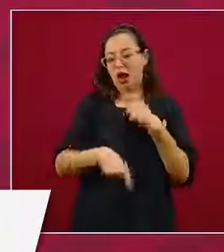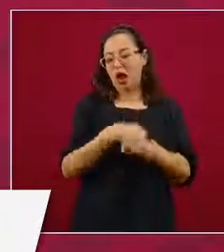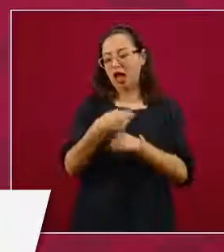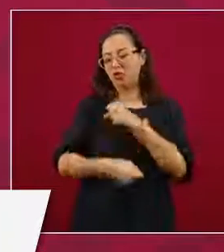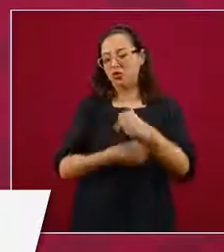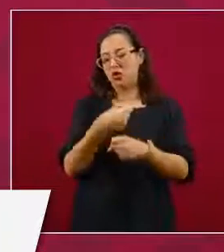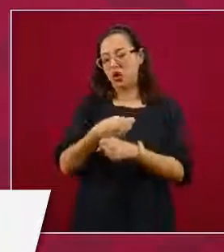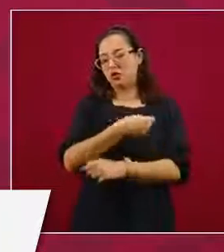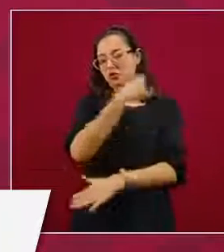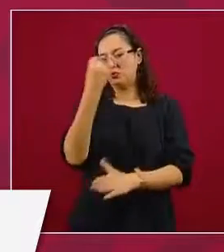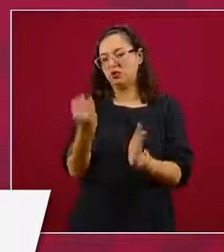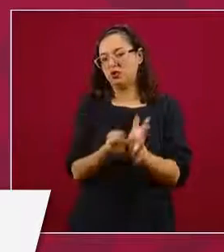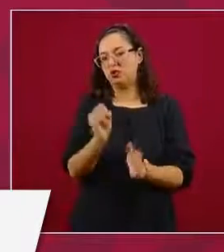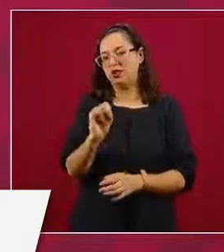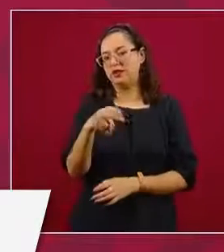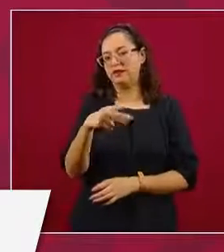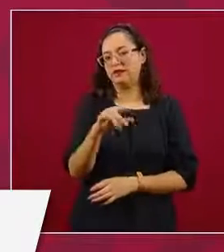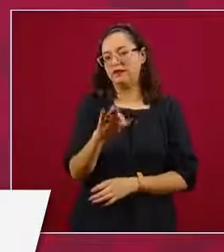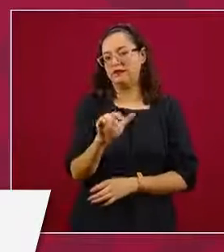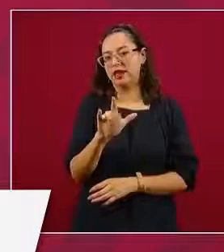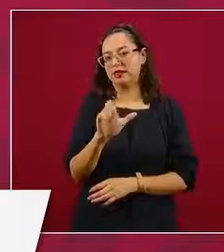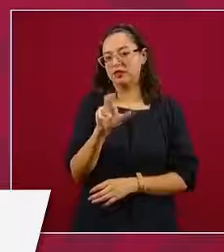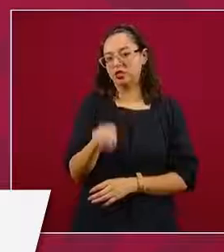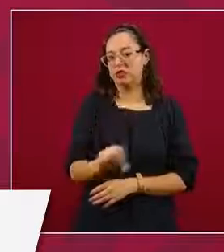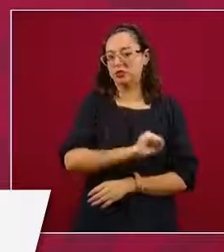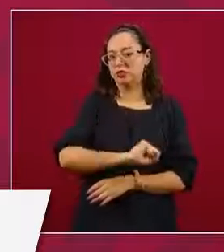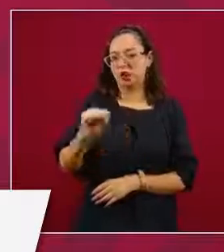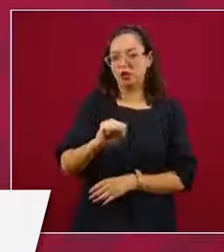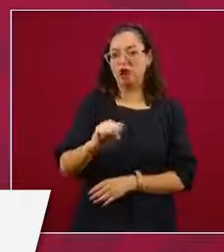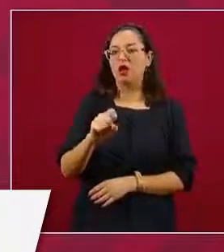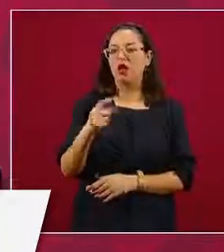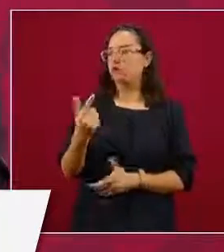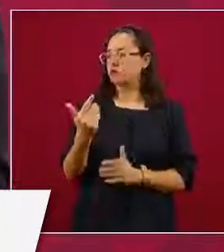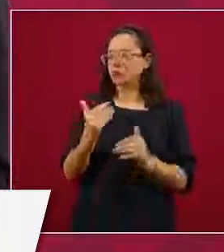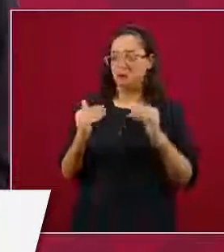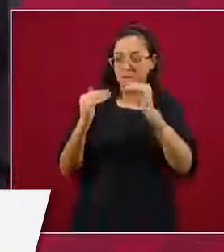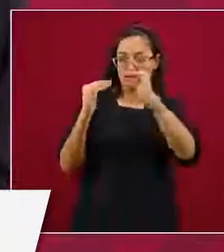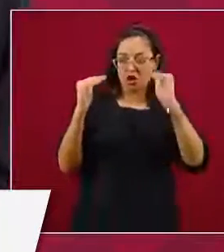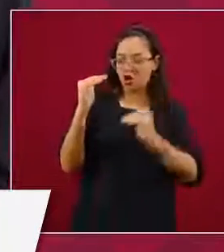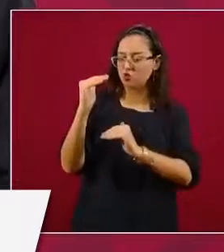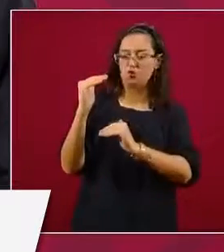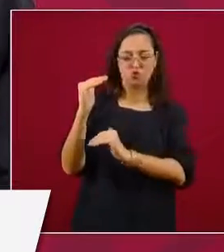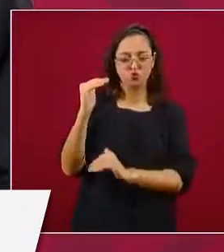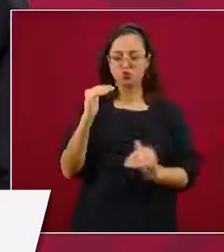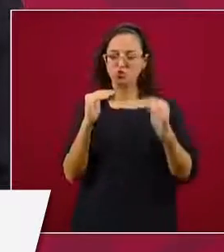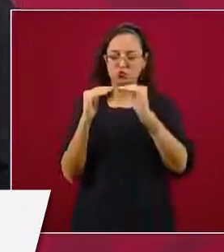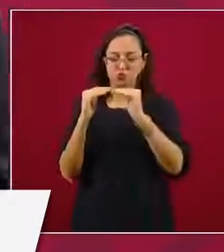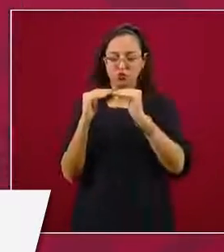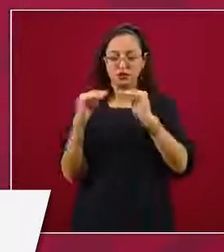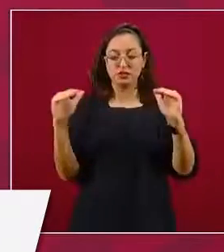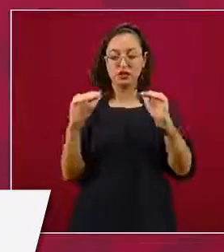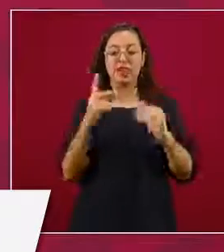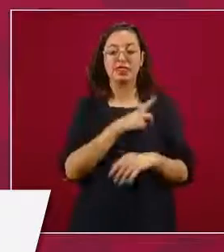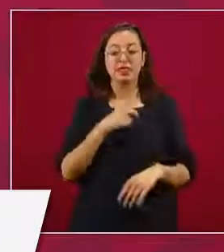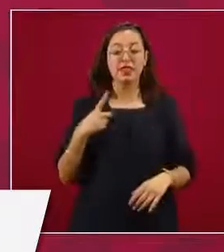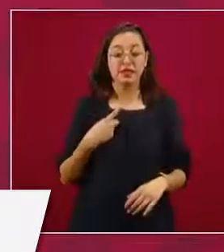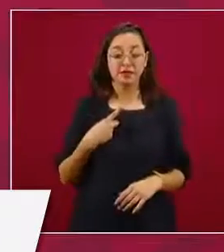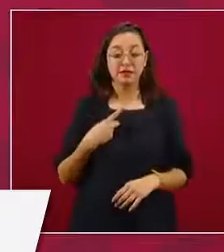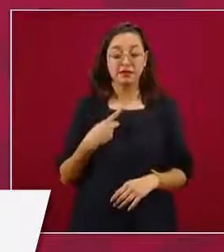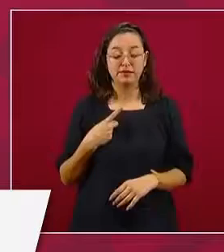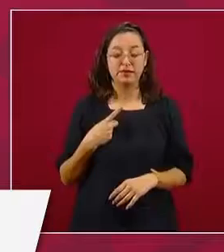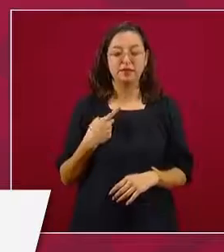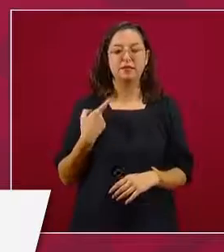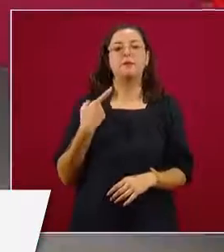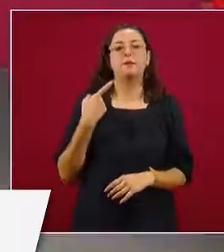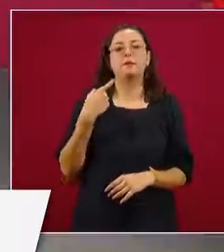aun con eso queda suelto. Con lo de ayer,